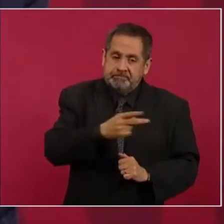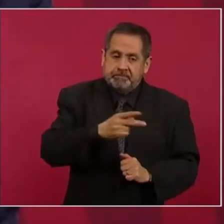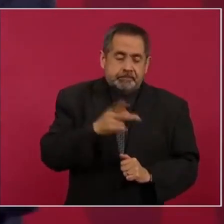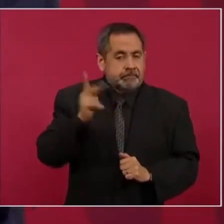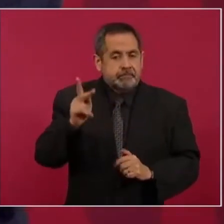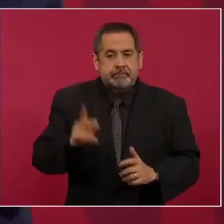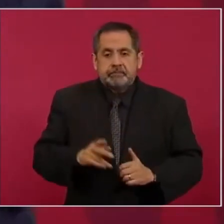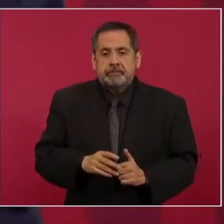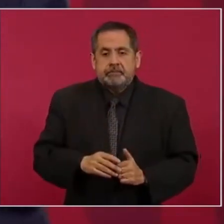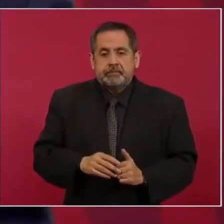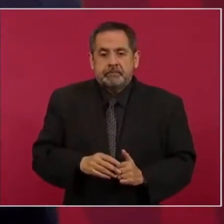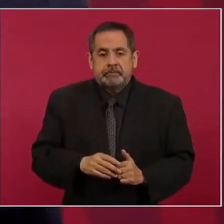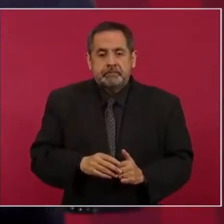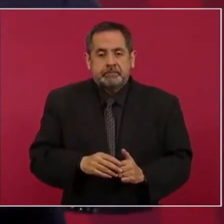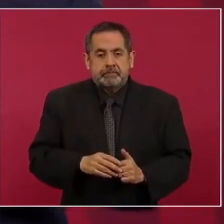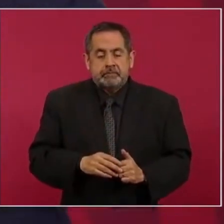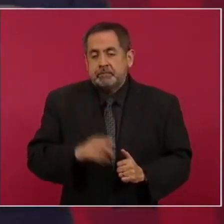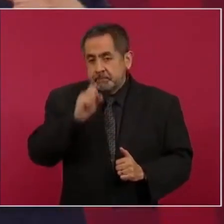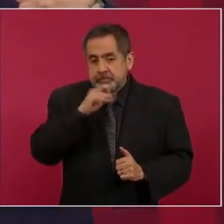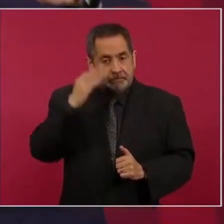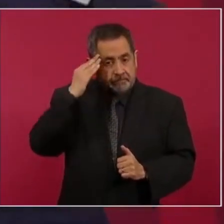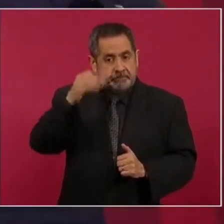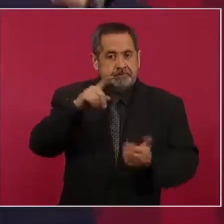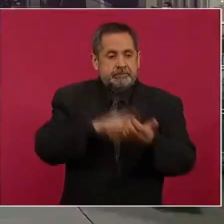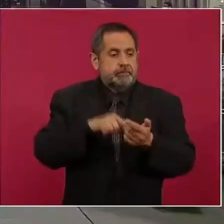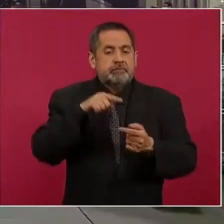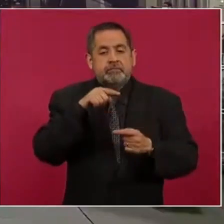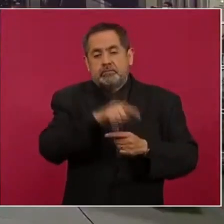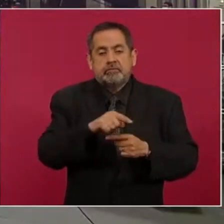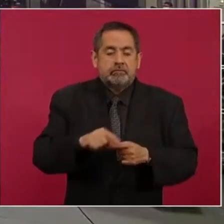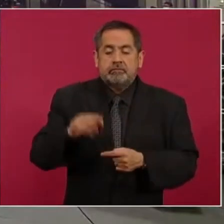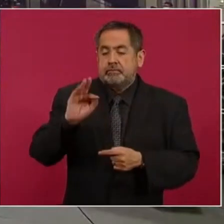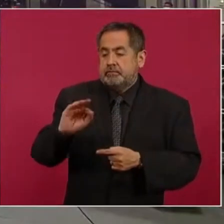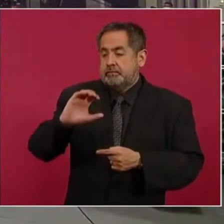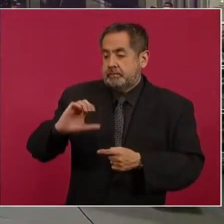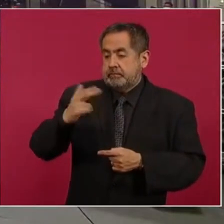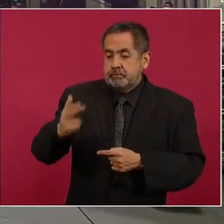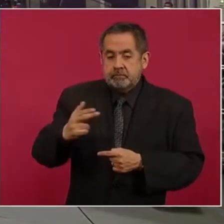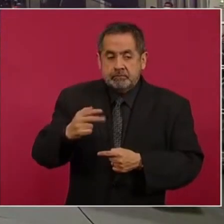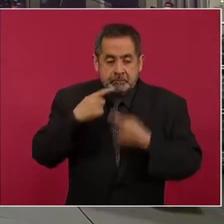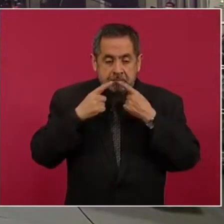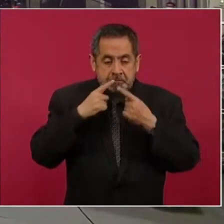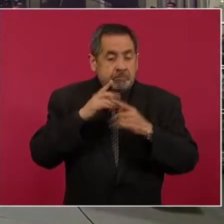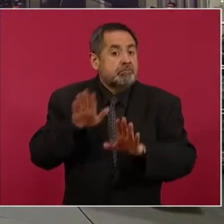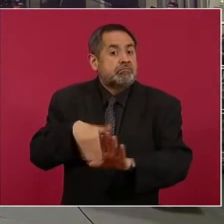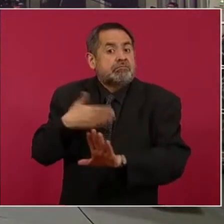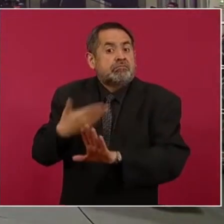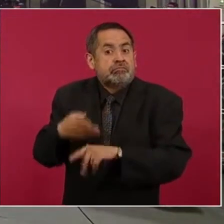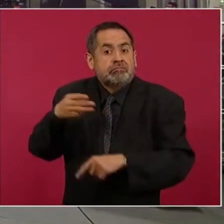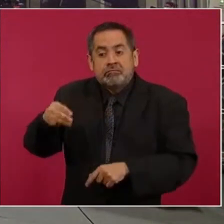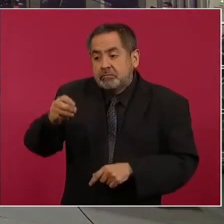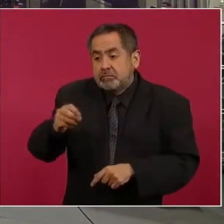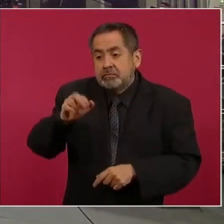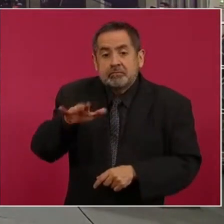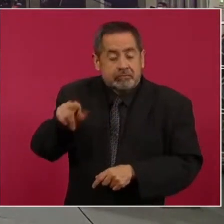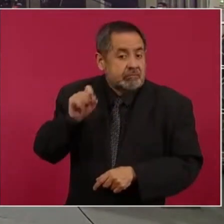Pero en ese entonces declara Calderón en contra de Moreira y Moreira